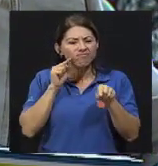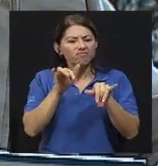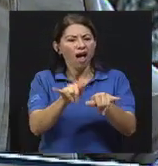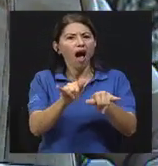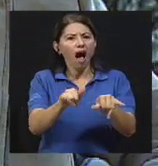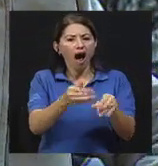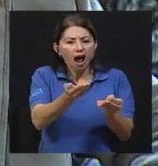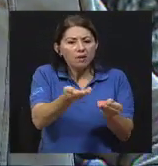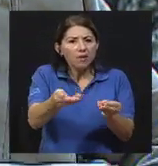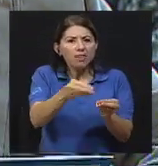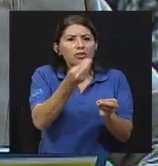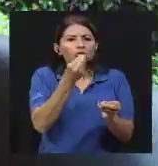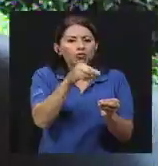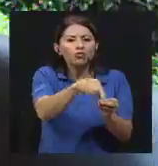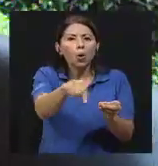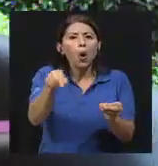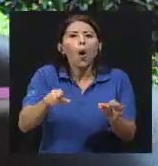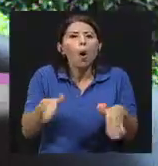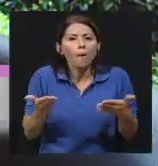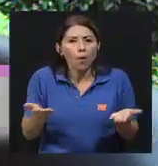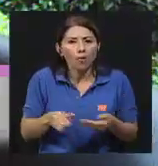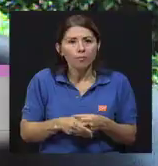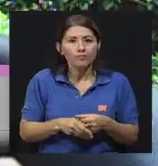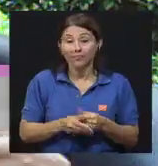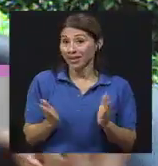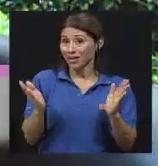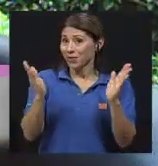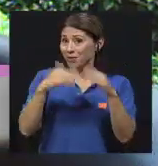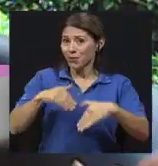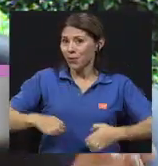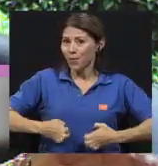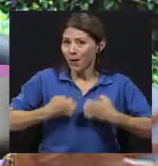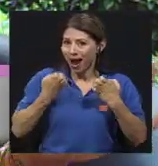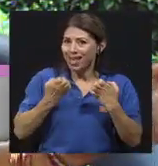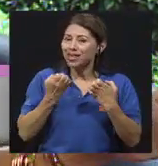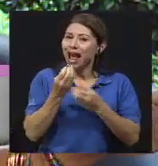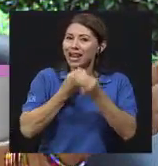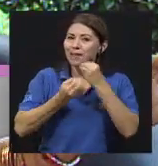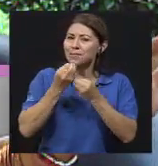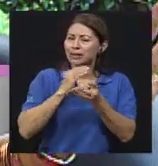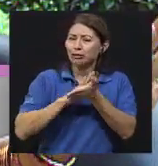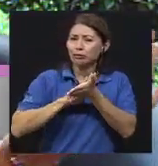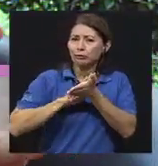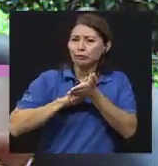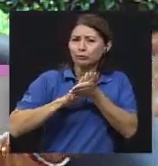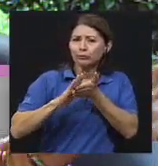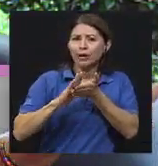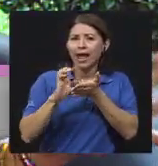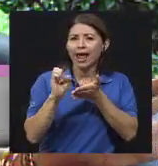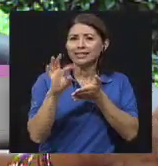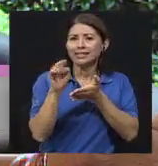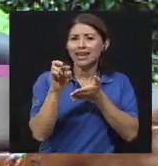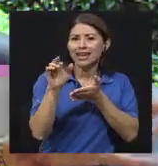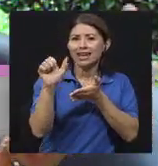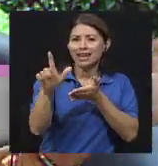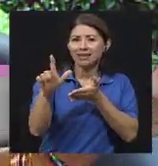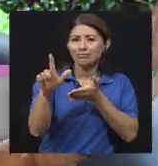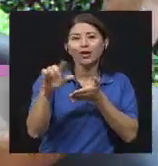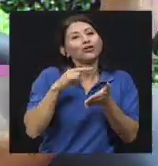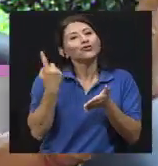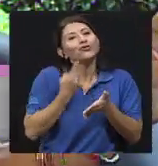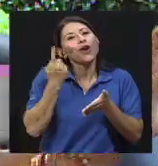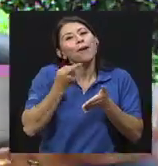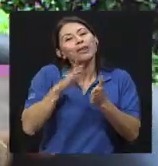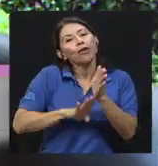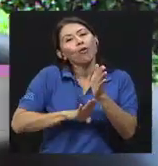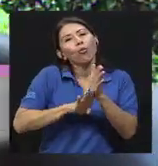los alimentos normalmente? Bueno, algo que hay que destacar es que no existe un alimento estéril. Estéril quiere decir que no tenga microorganismos. Solo